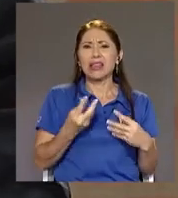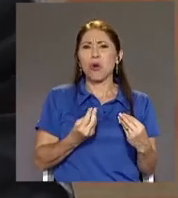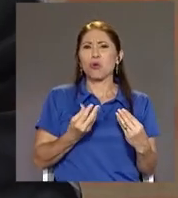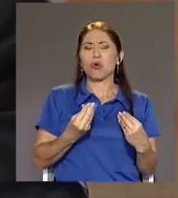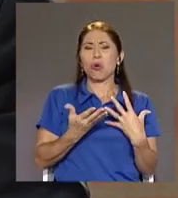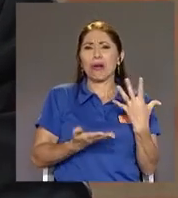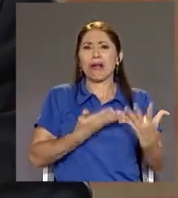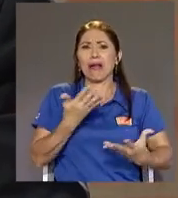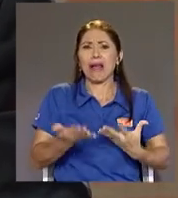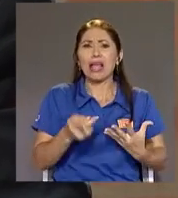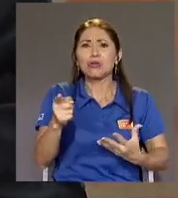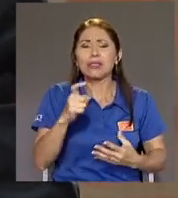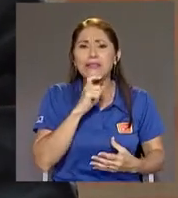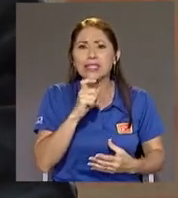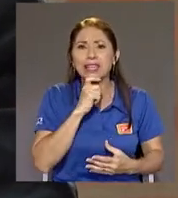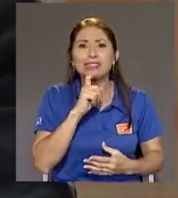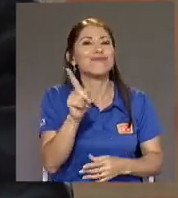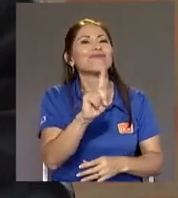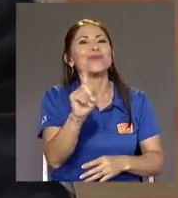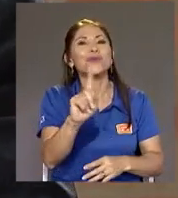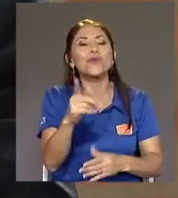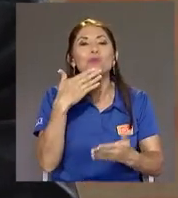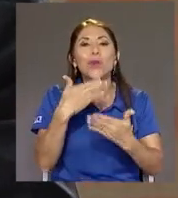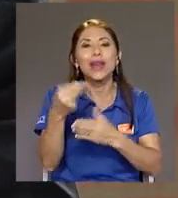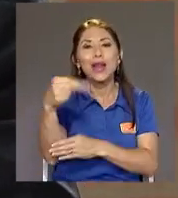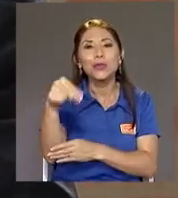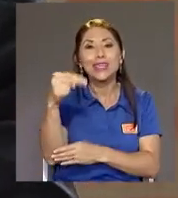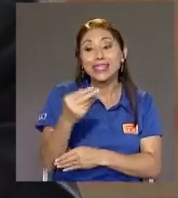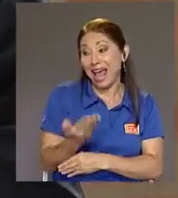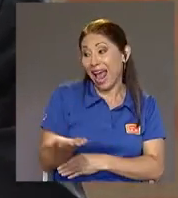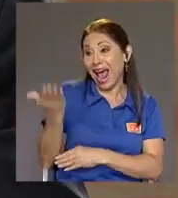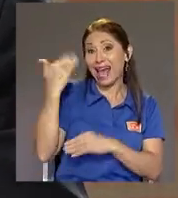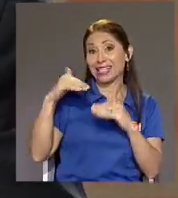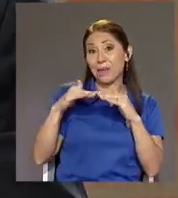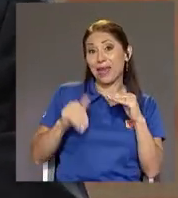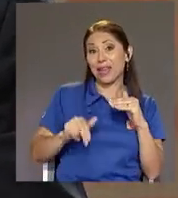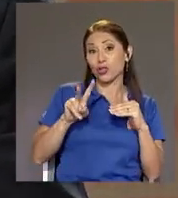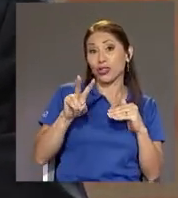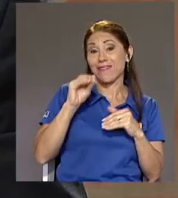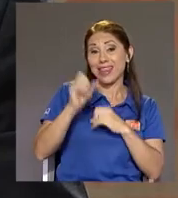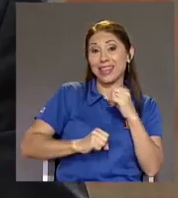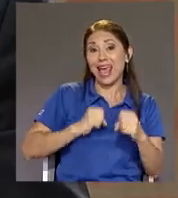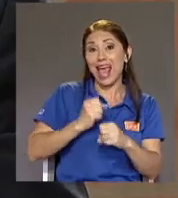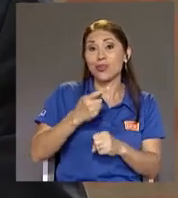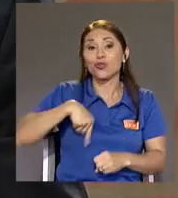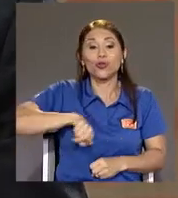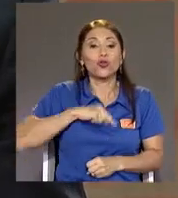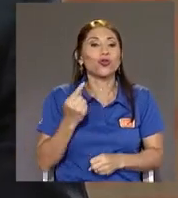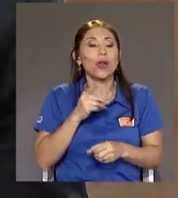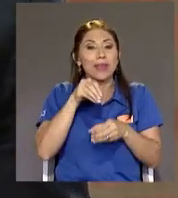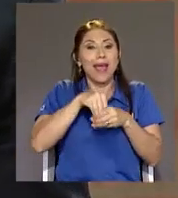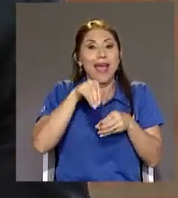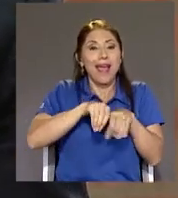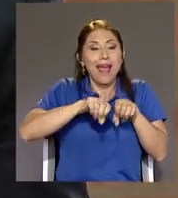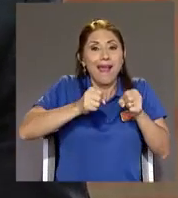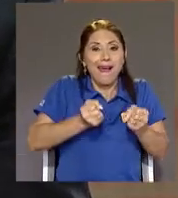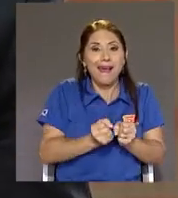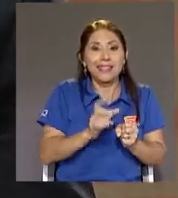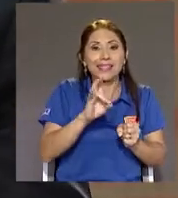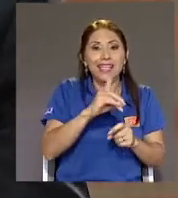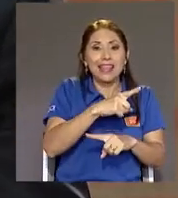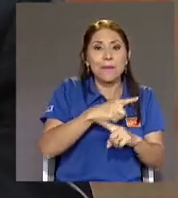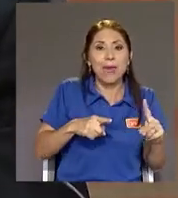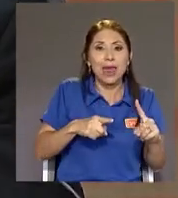Juan Tengo una buena noticia Hace menos de 20 años Apenas ahorramos 7 y medio Hoy estamos ahorrando 14